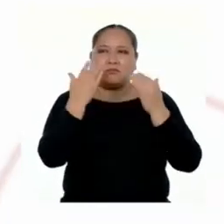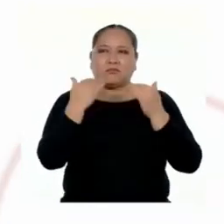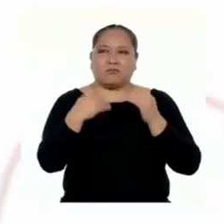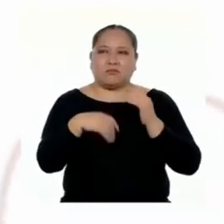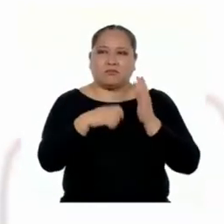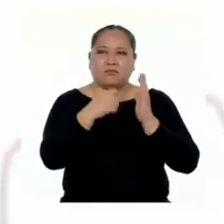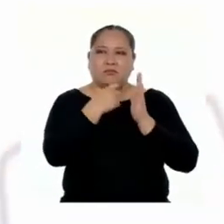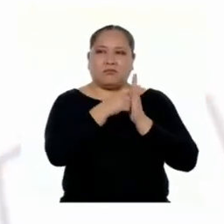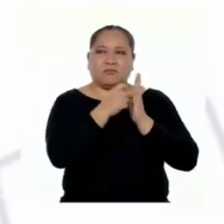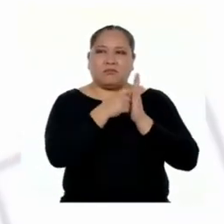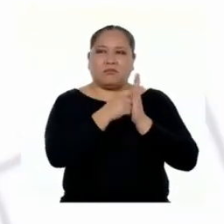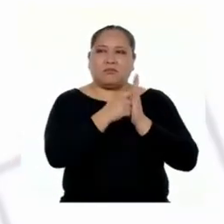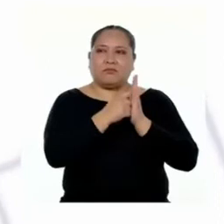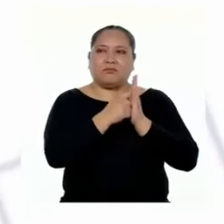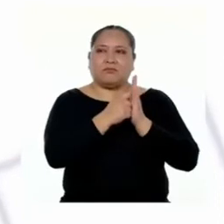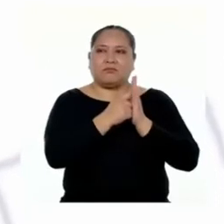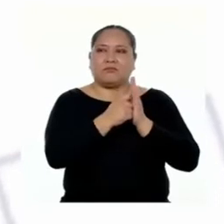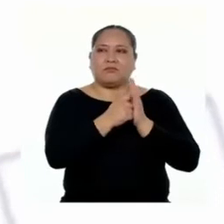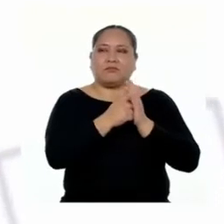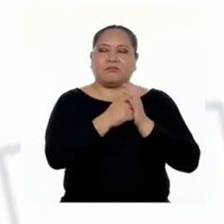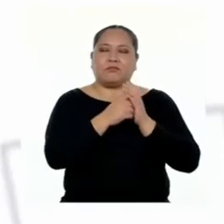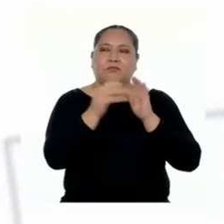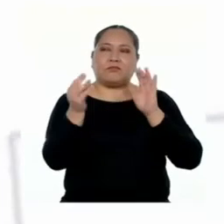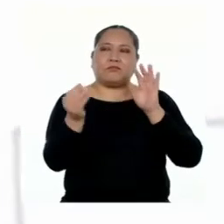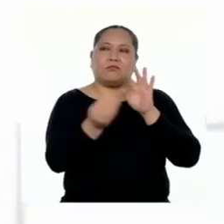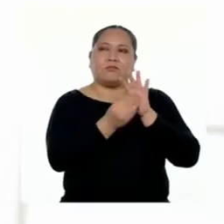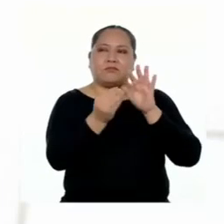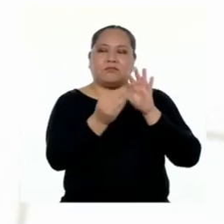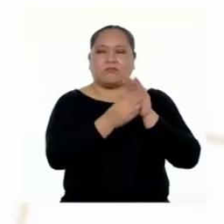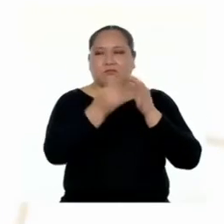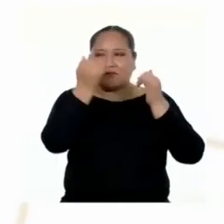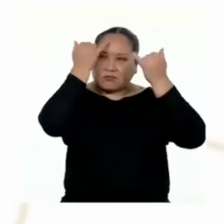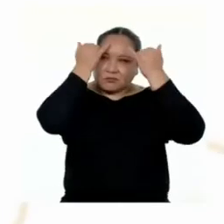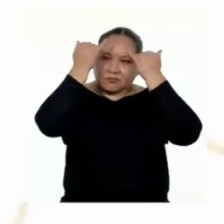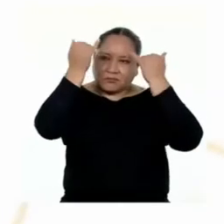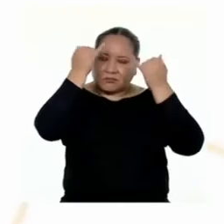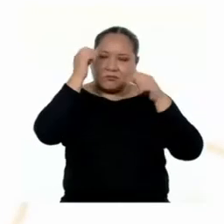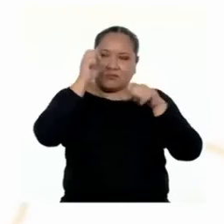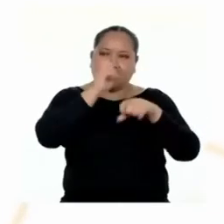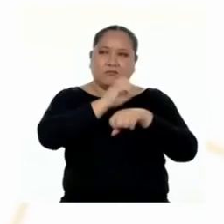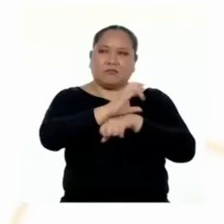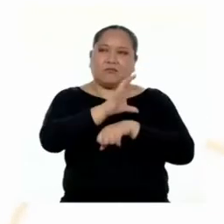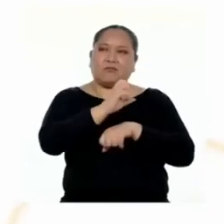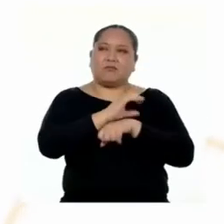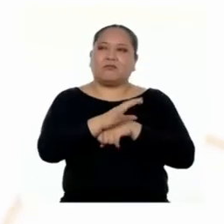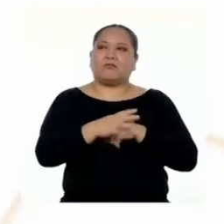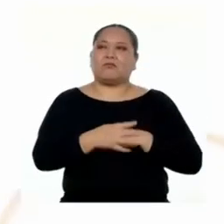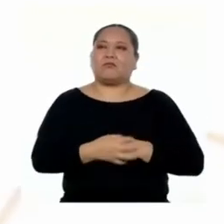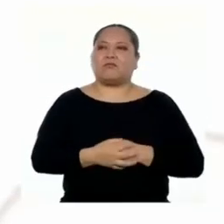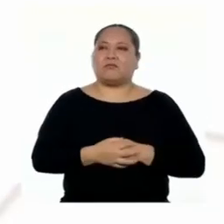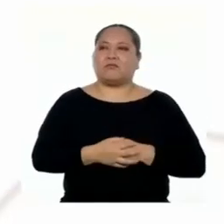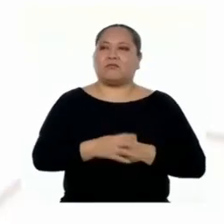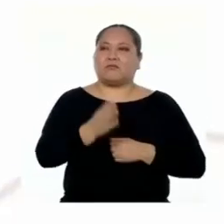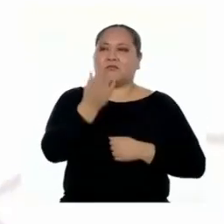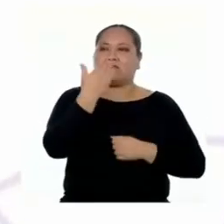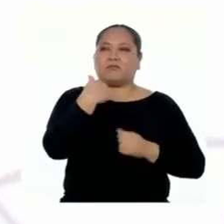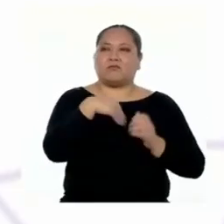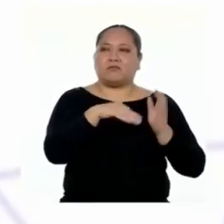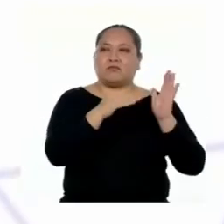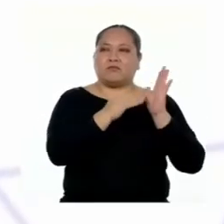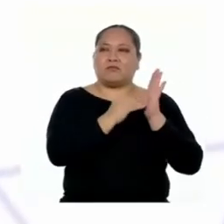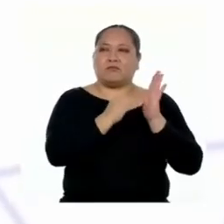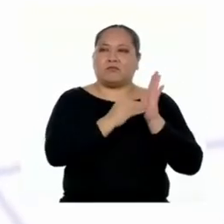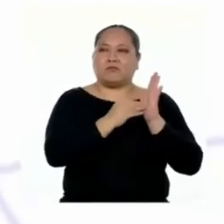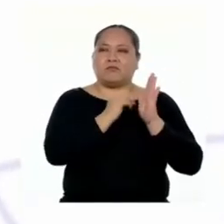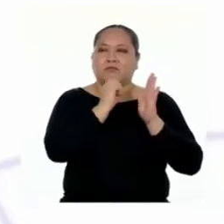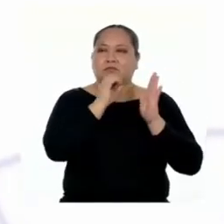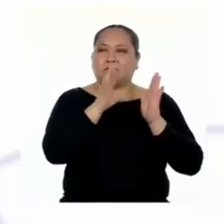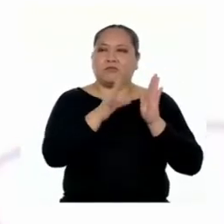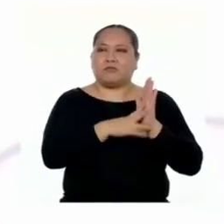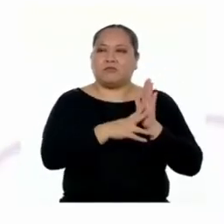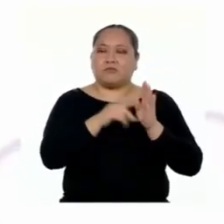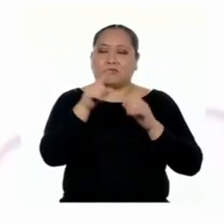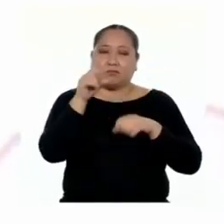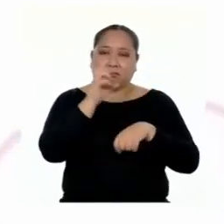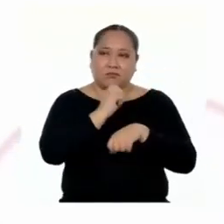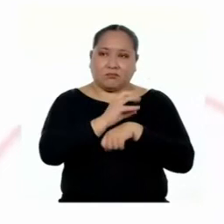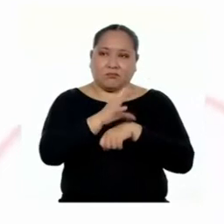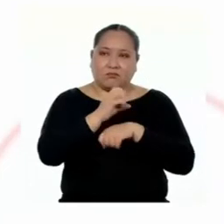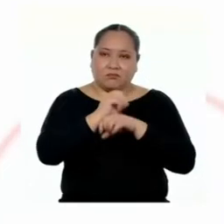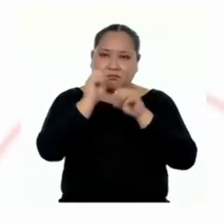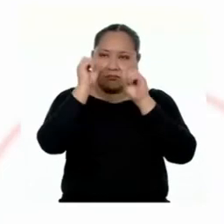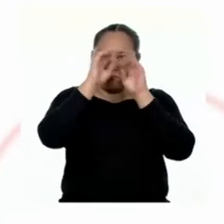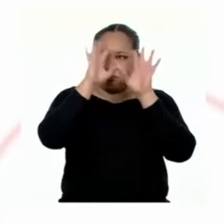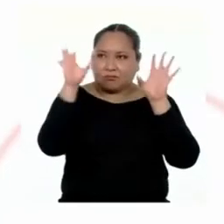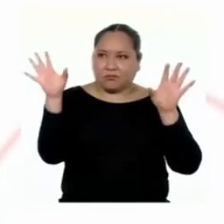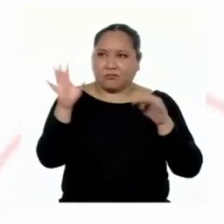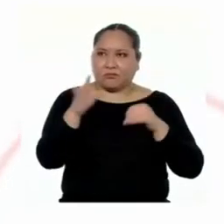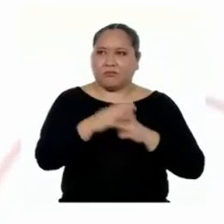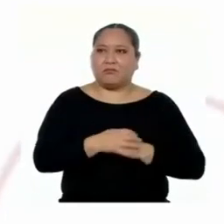comentarios voy a poner... Complementar las ideas de las recomendaciones. La siguiente pregunta dice... ¿Las recomendaciones